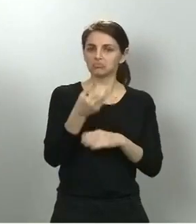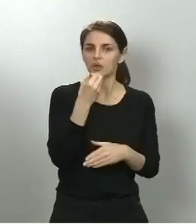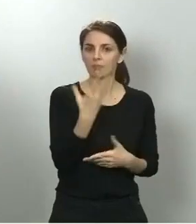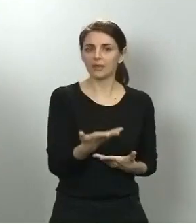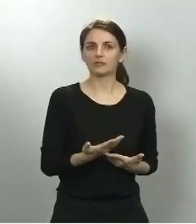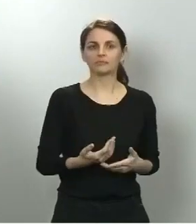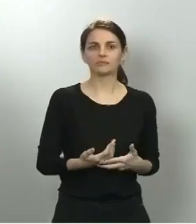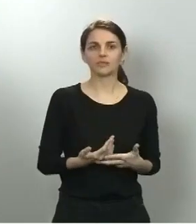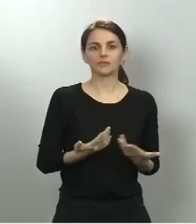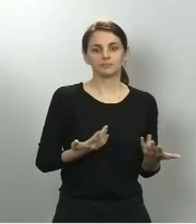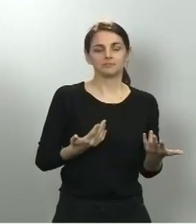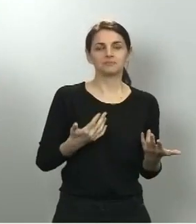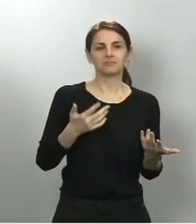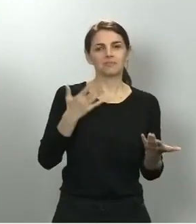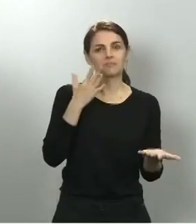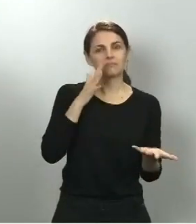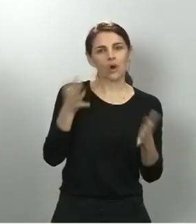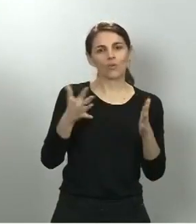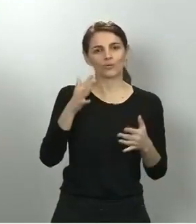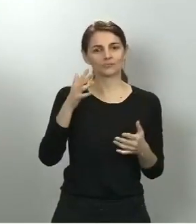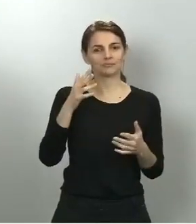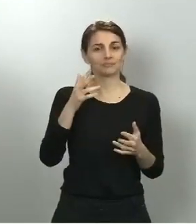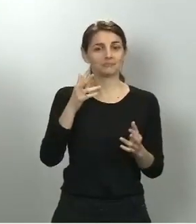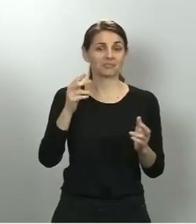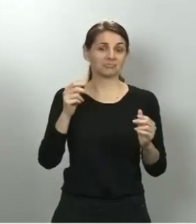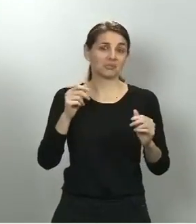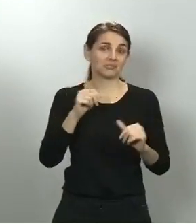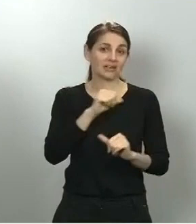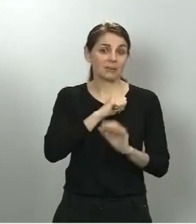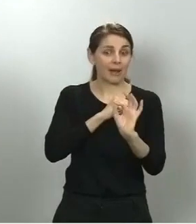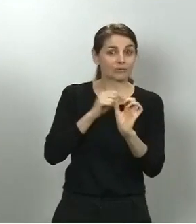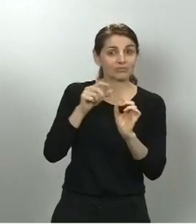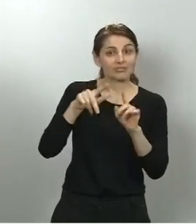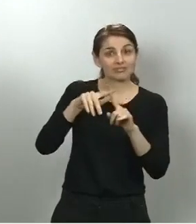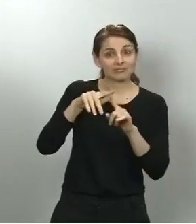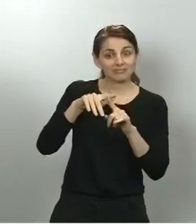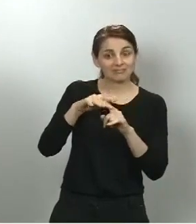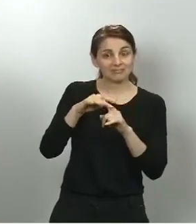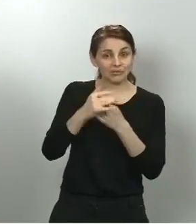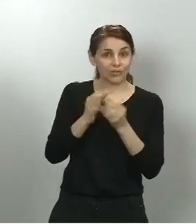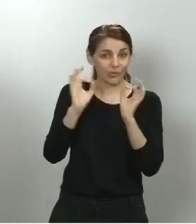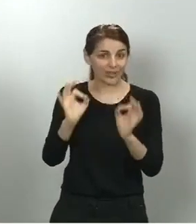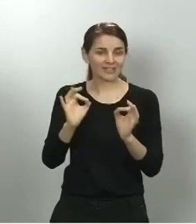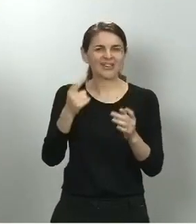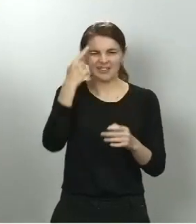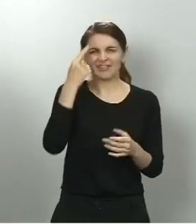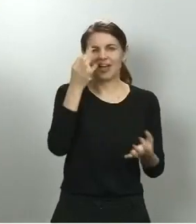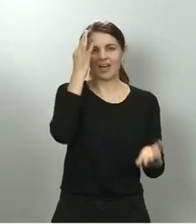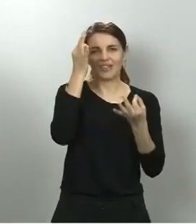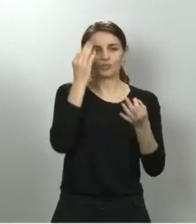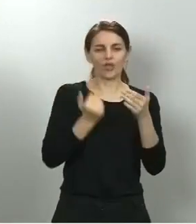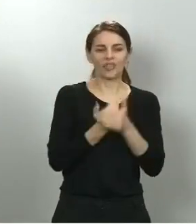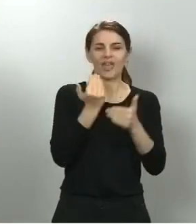esperábamos. Obviamente ya saben que los datos se van actualizando día a día, se van corrigiendo, se va incluyendo nueva